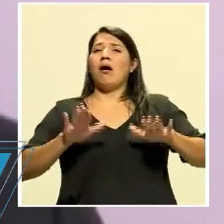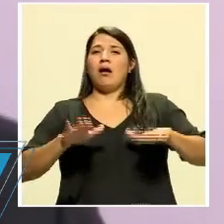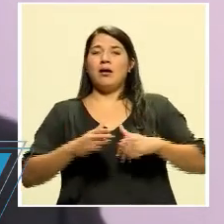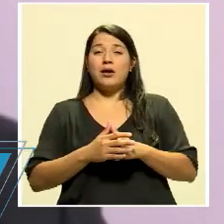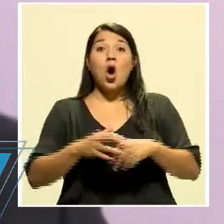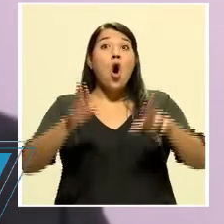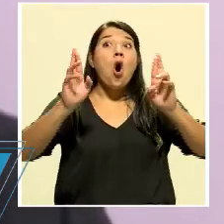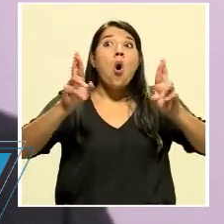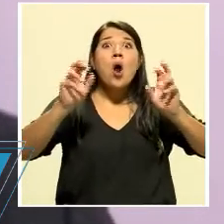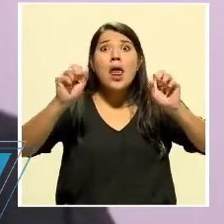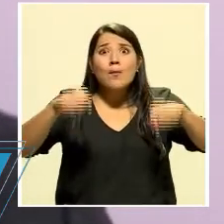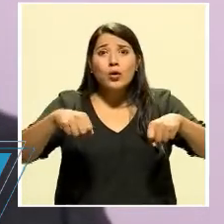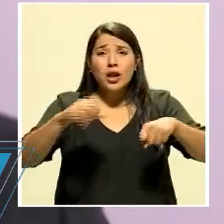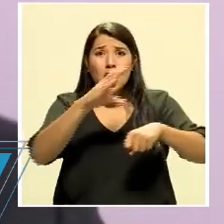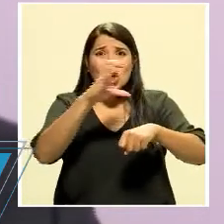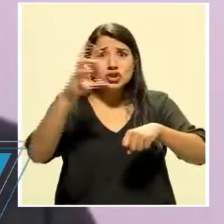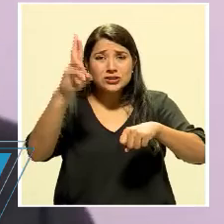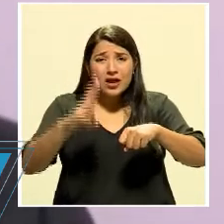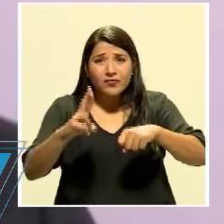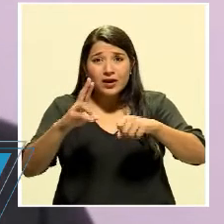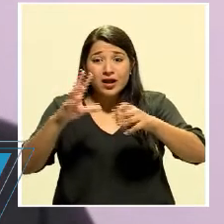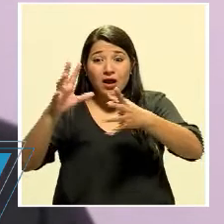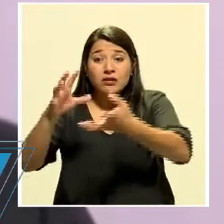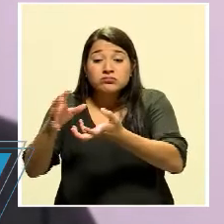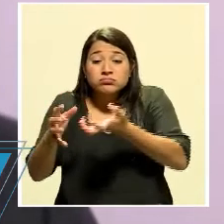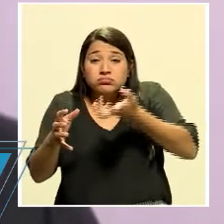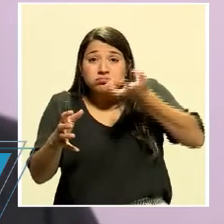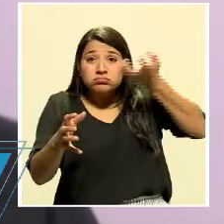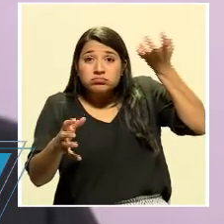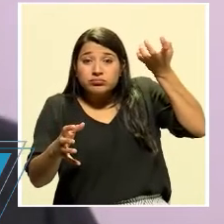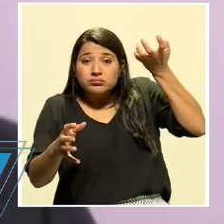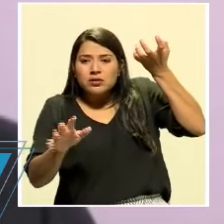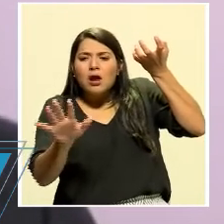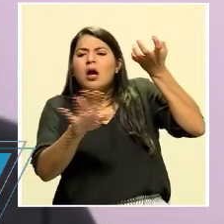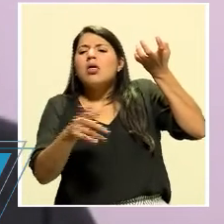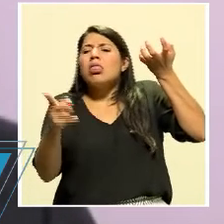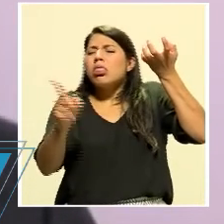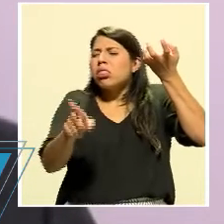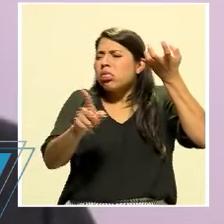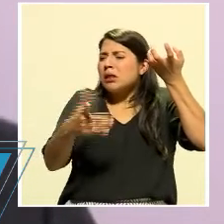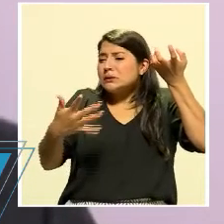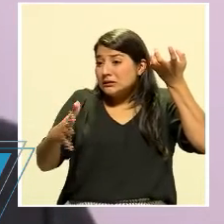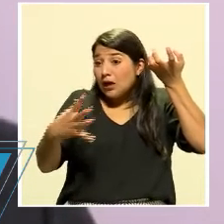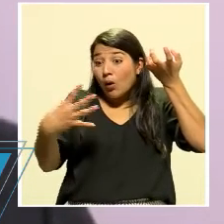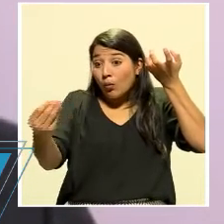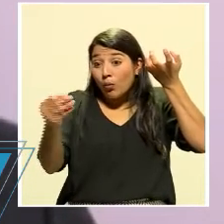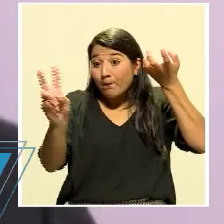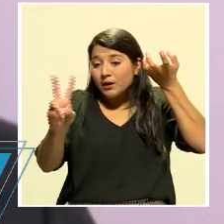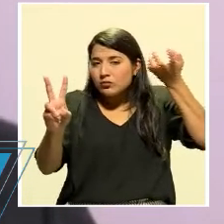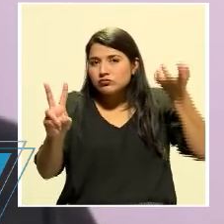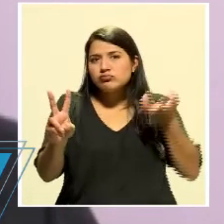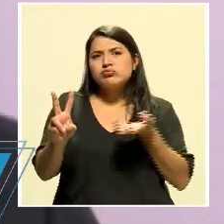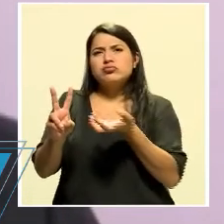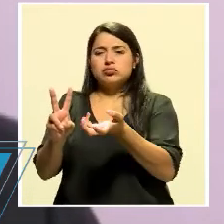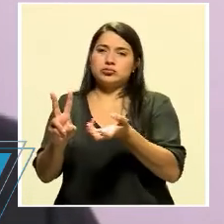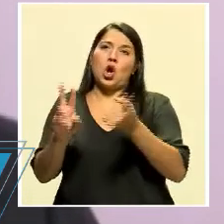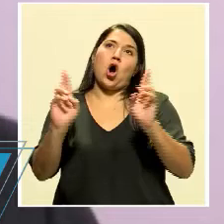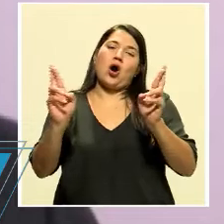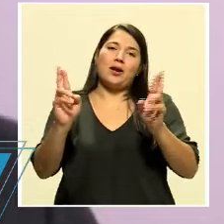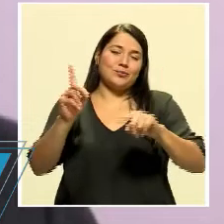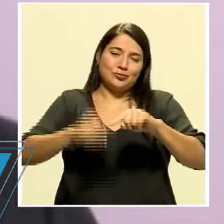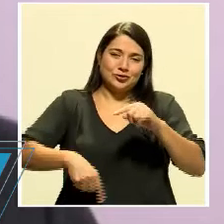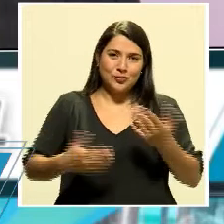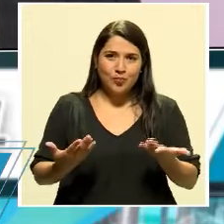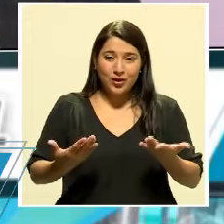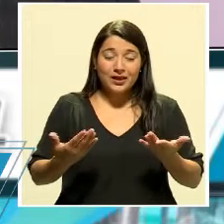agarrar a Costa Rica, levantarla de la tierra y ponerla en el cielo para que no llegara el virus. Todo el mundo está viviendo esto, es sumamente difícil, es un reto enorme y si no